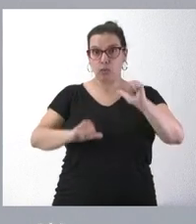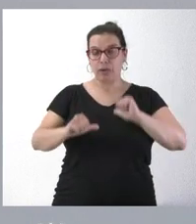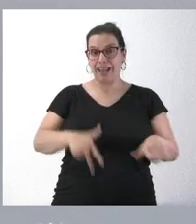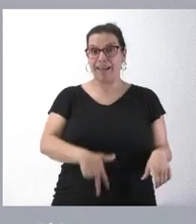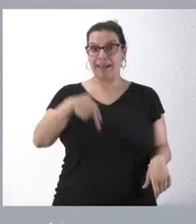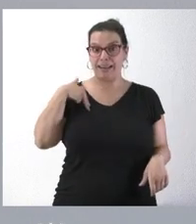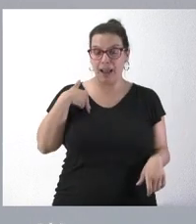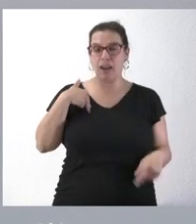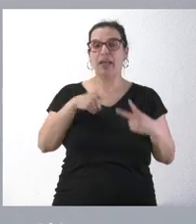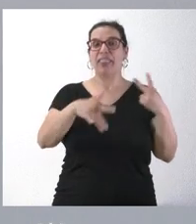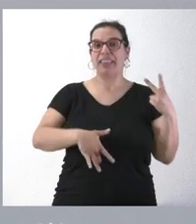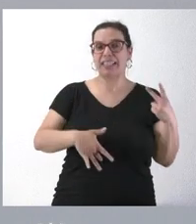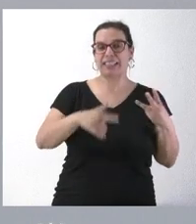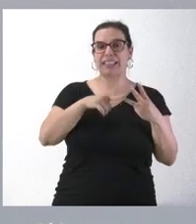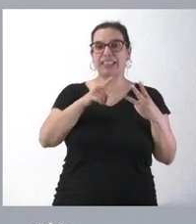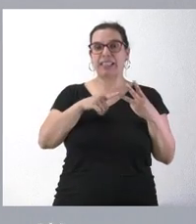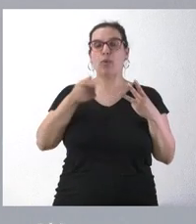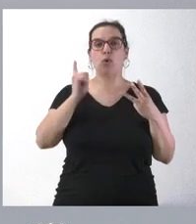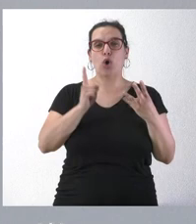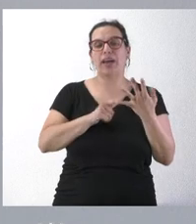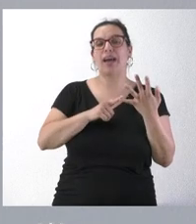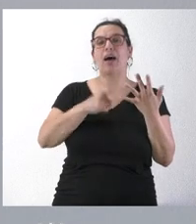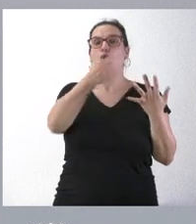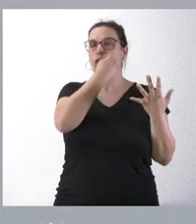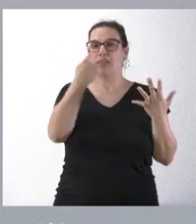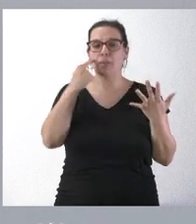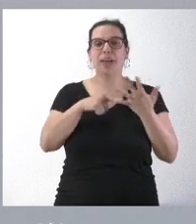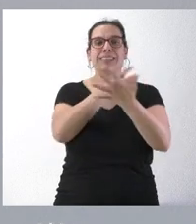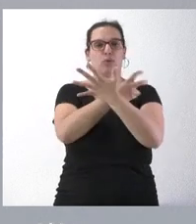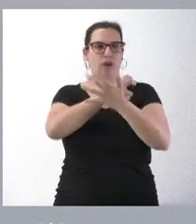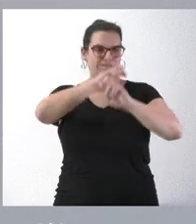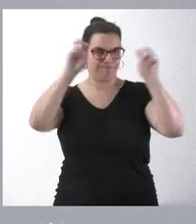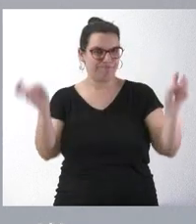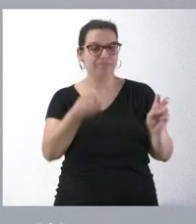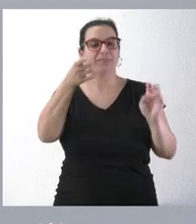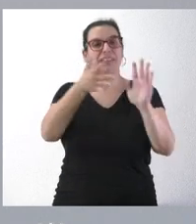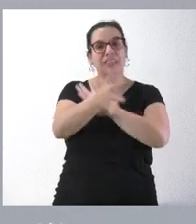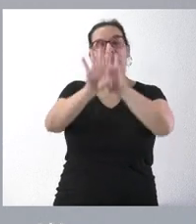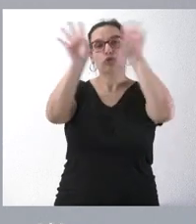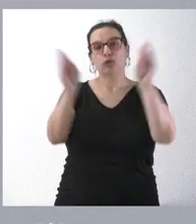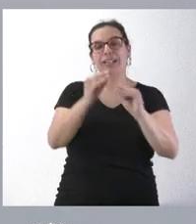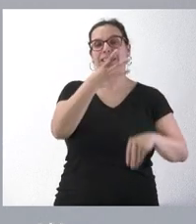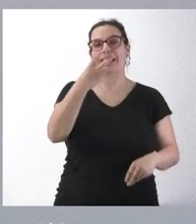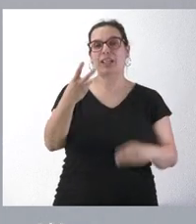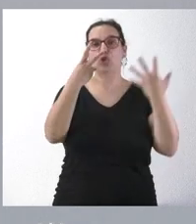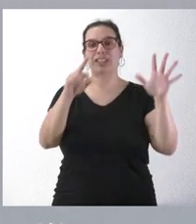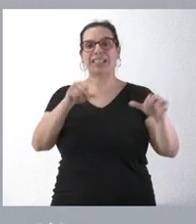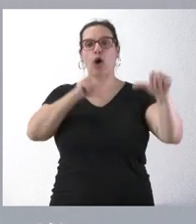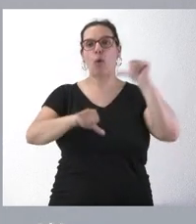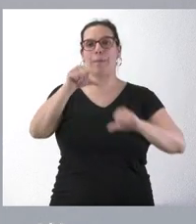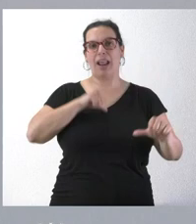general, digestivo, urología, oftalmología y traumatología. En total estamos hablando de 370 procedimientos